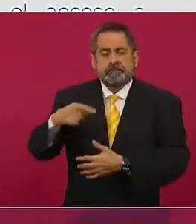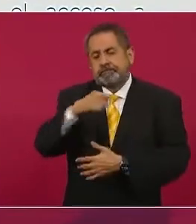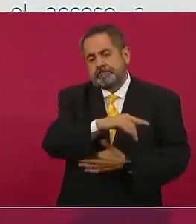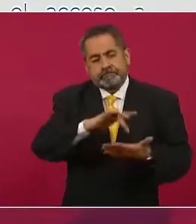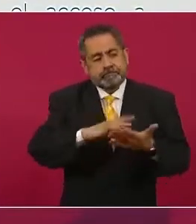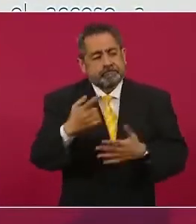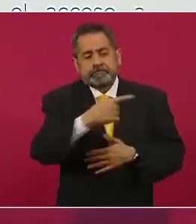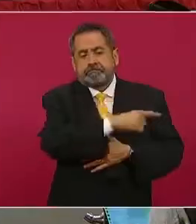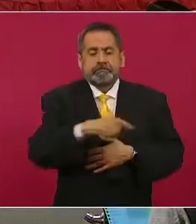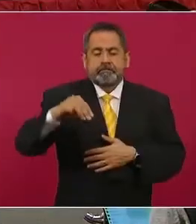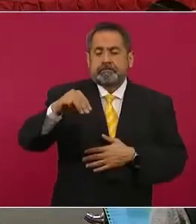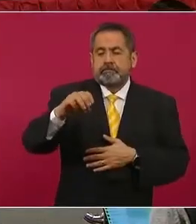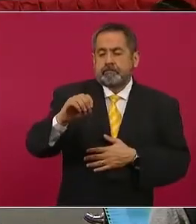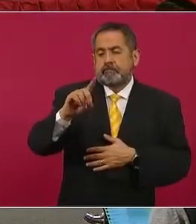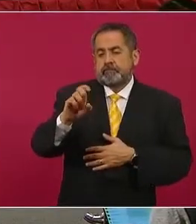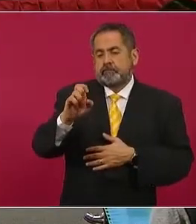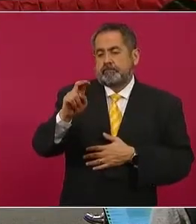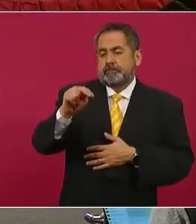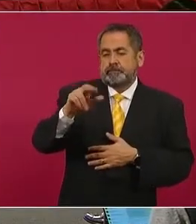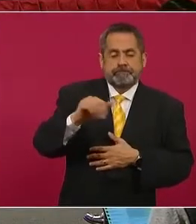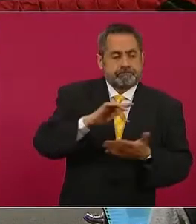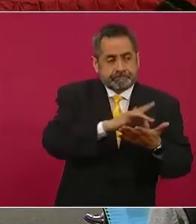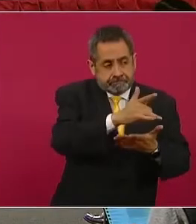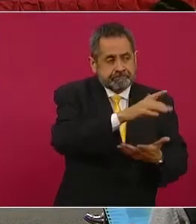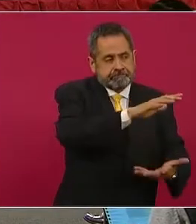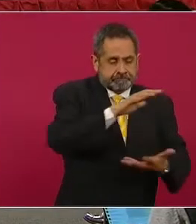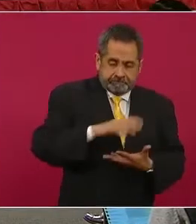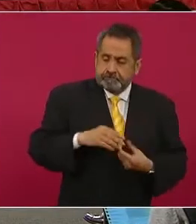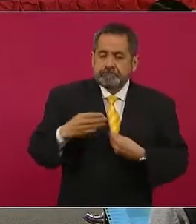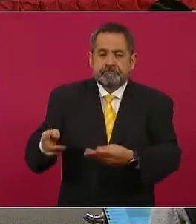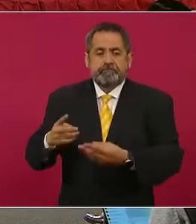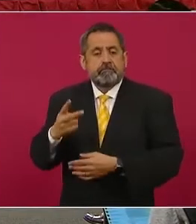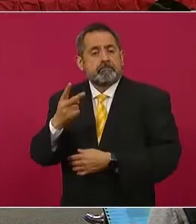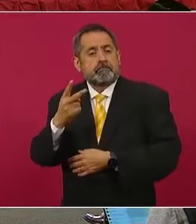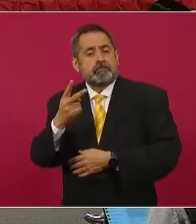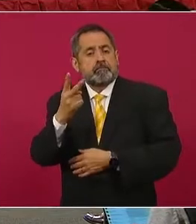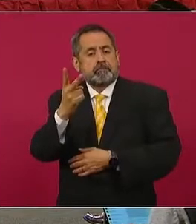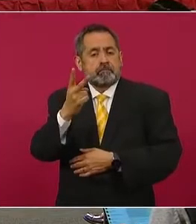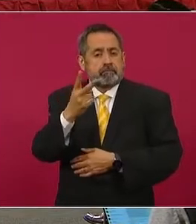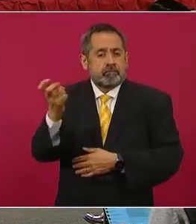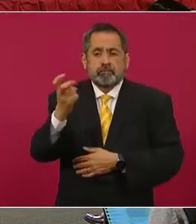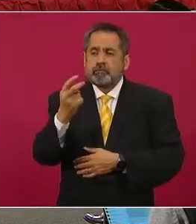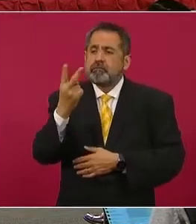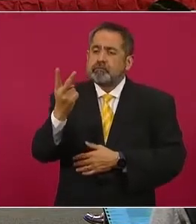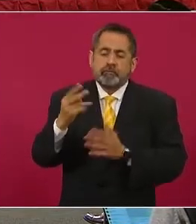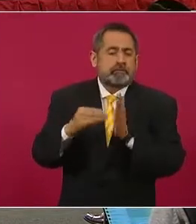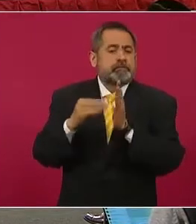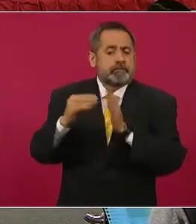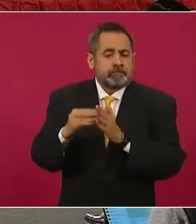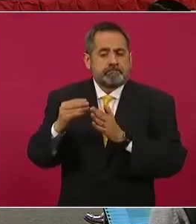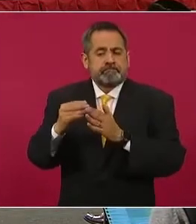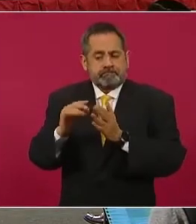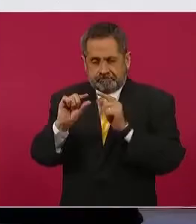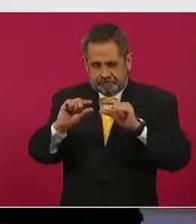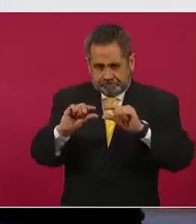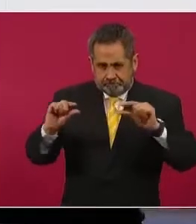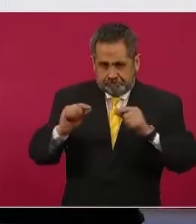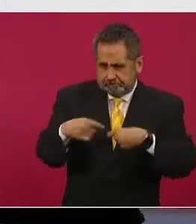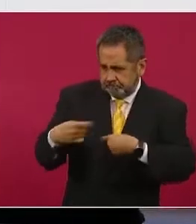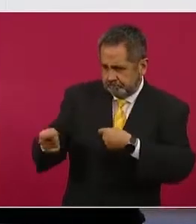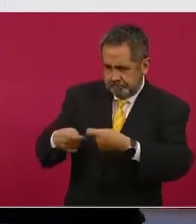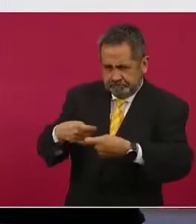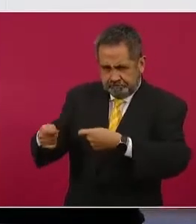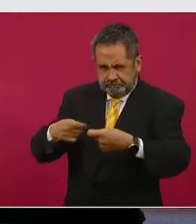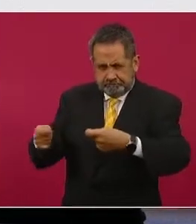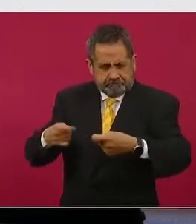gratitud por ello. Tenemos más de 202 millones de dosis que ya están o ya se utilizaron en México